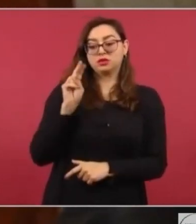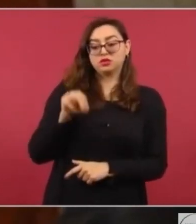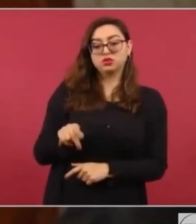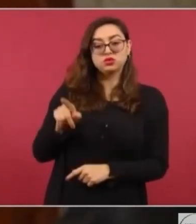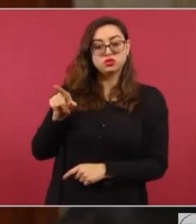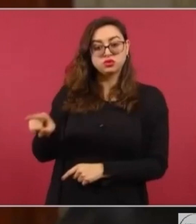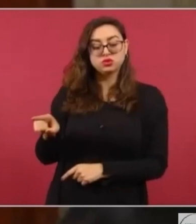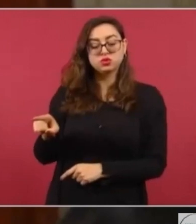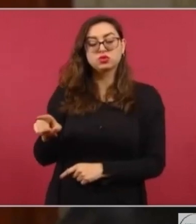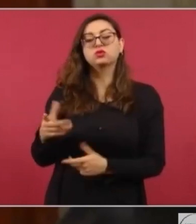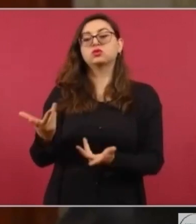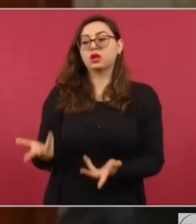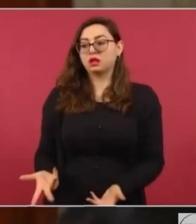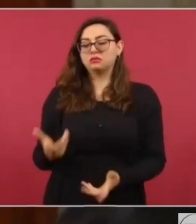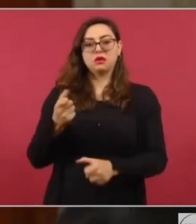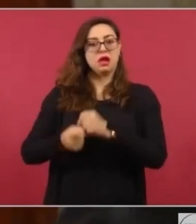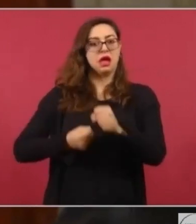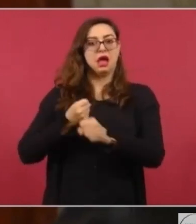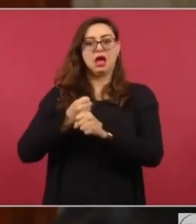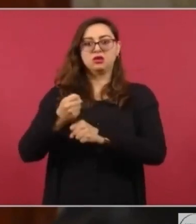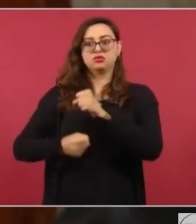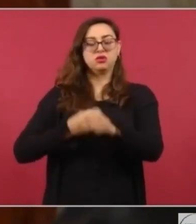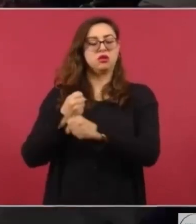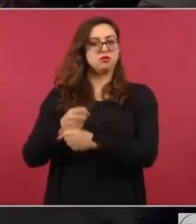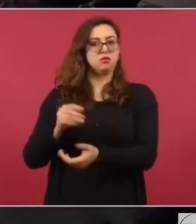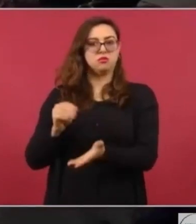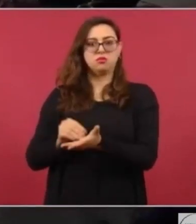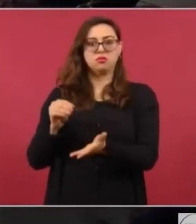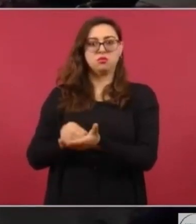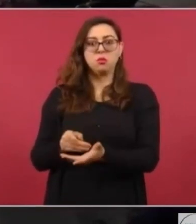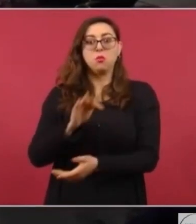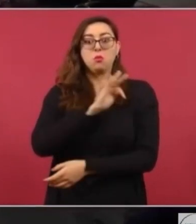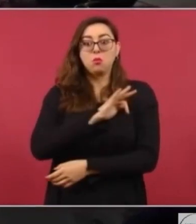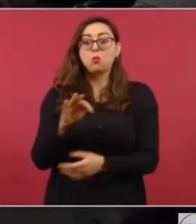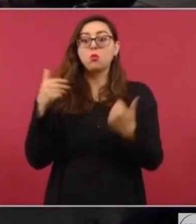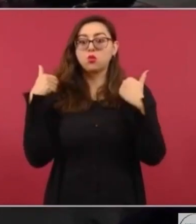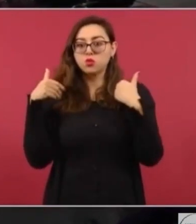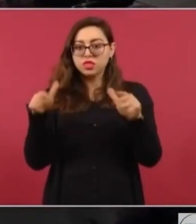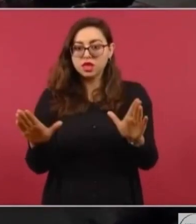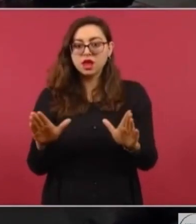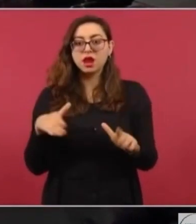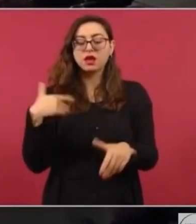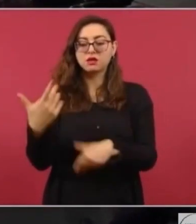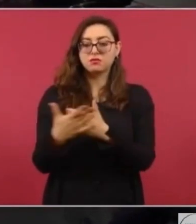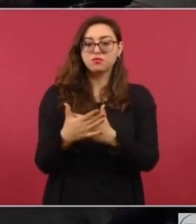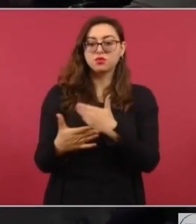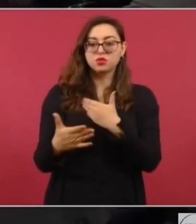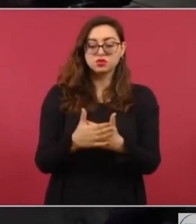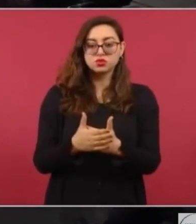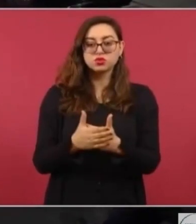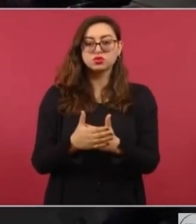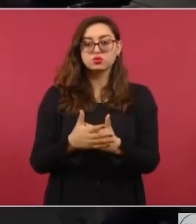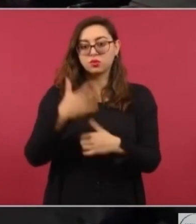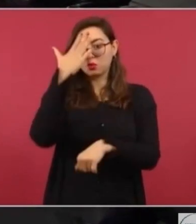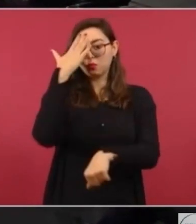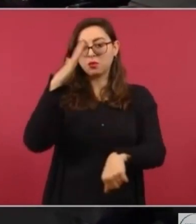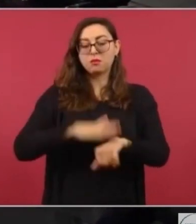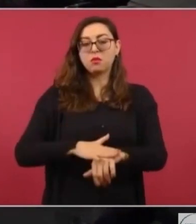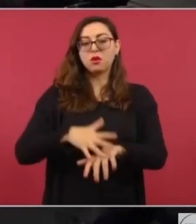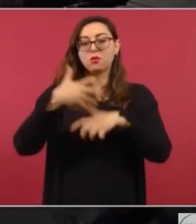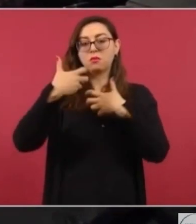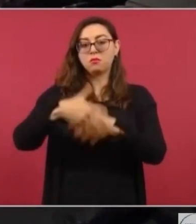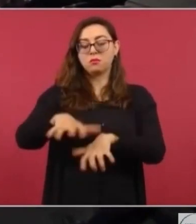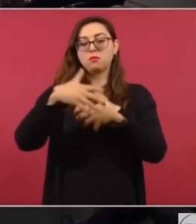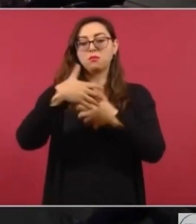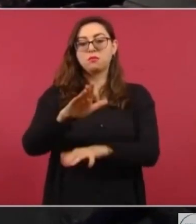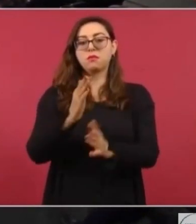funciona desde hace mucho más que un siglo, pudiese participar en los actos conmemorativos de la marcha de la